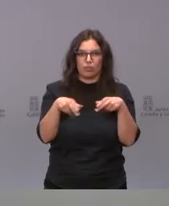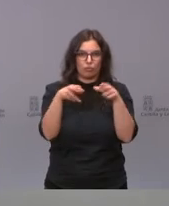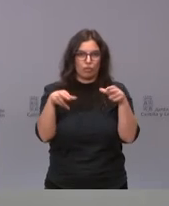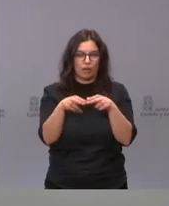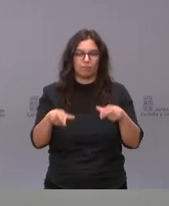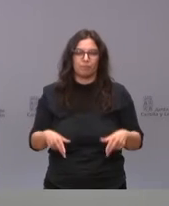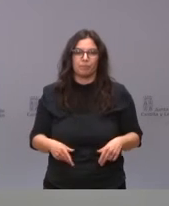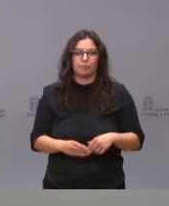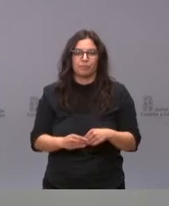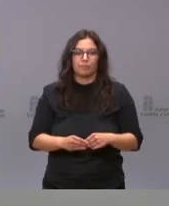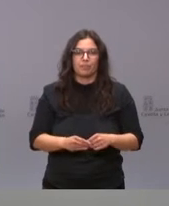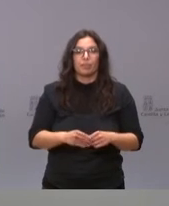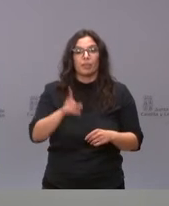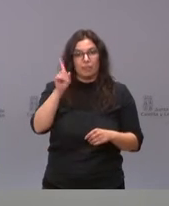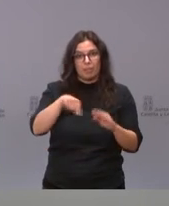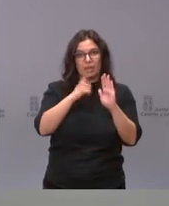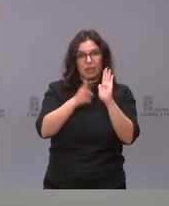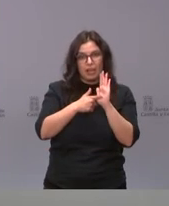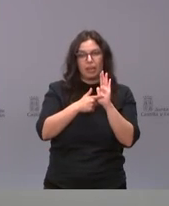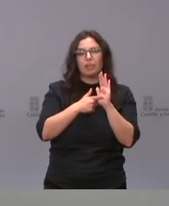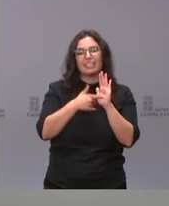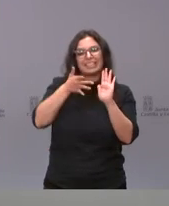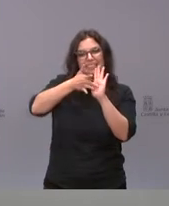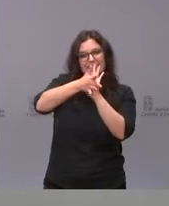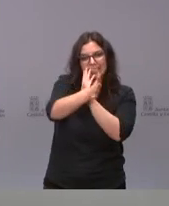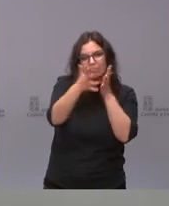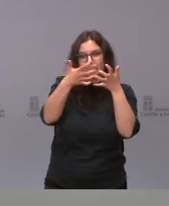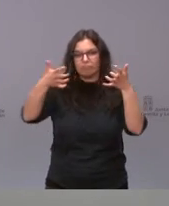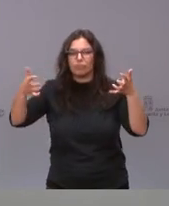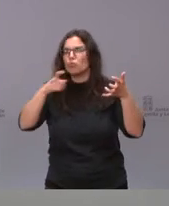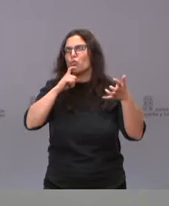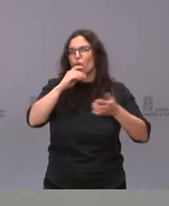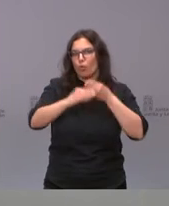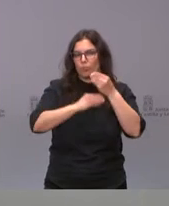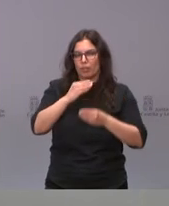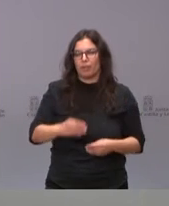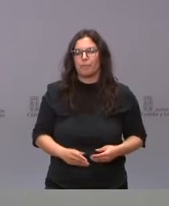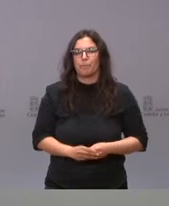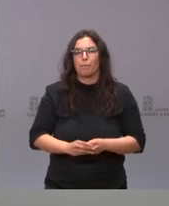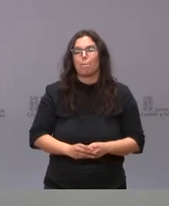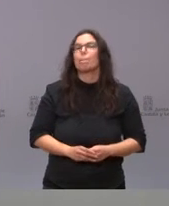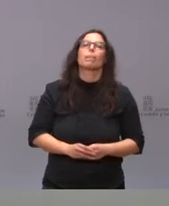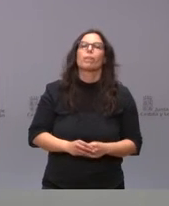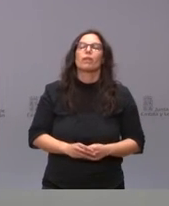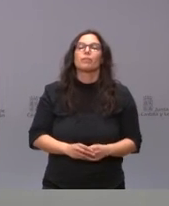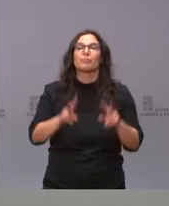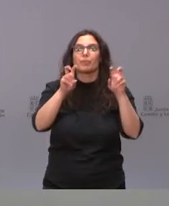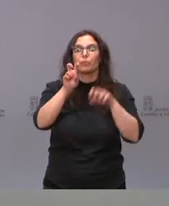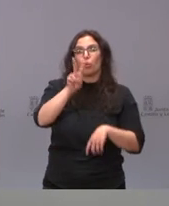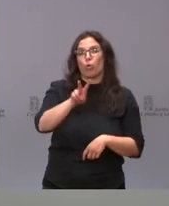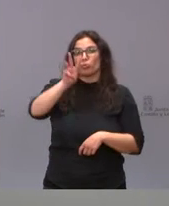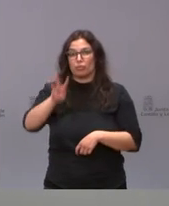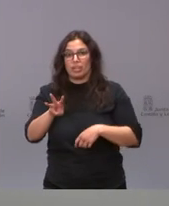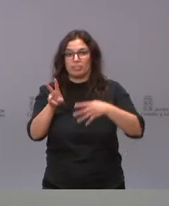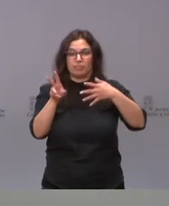definiendo en la ley el alcance de esta acción. En el capítulo 2 y en el capítulo 3 de la ley